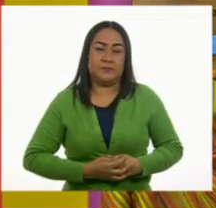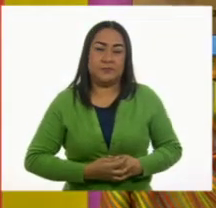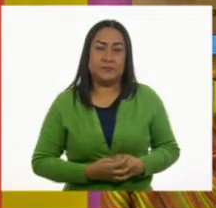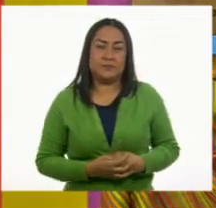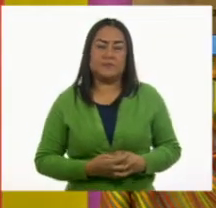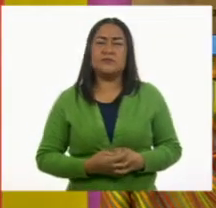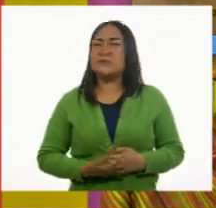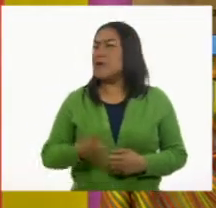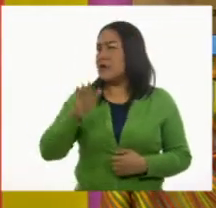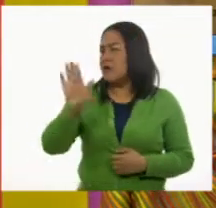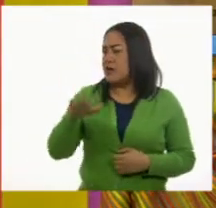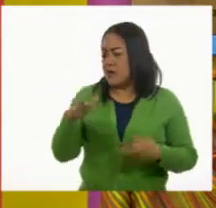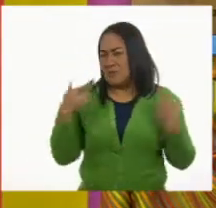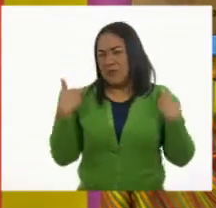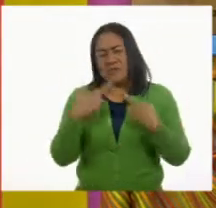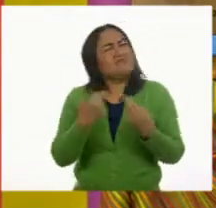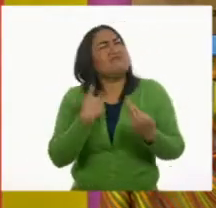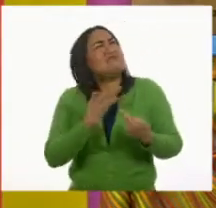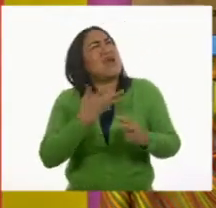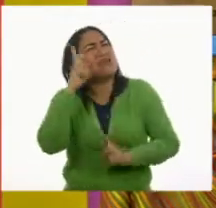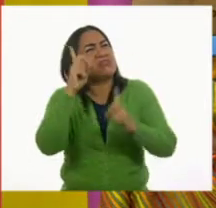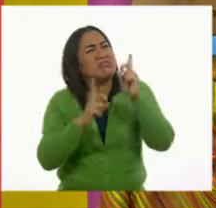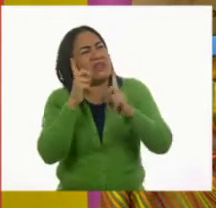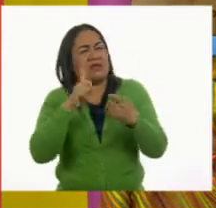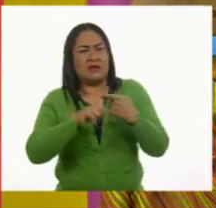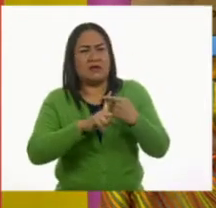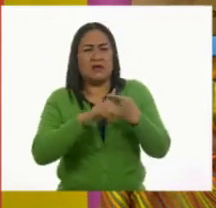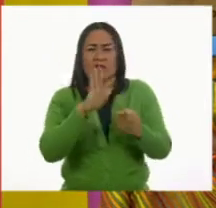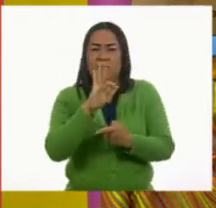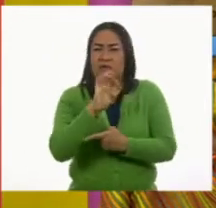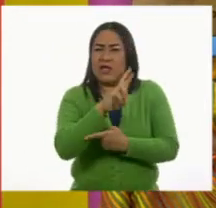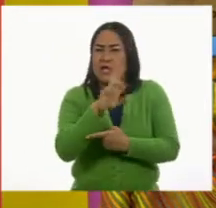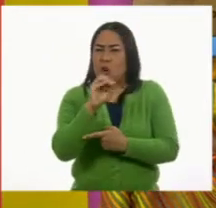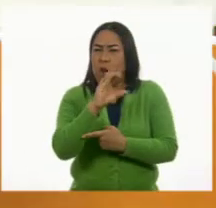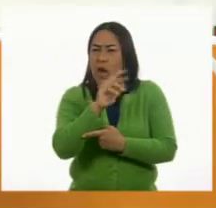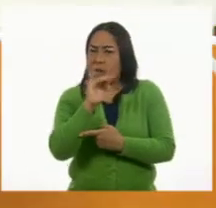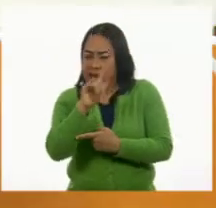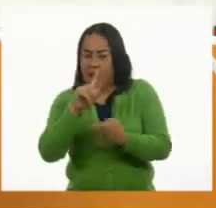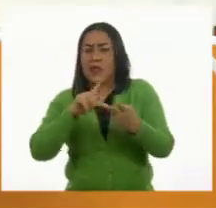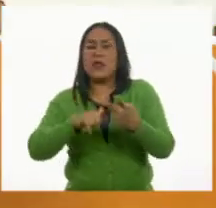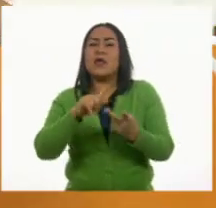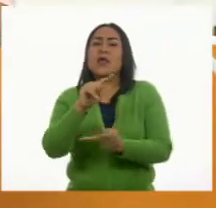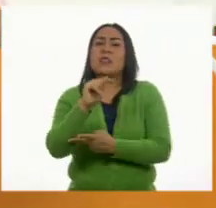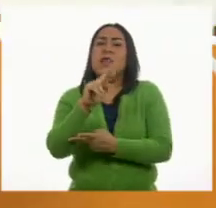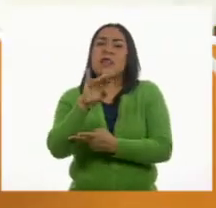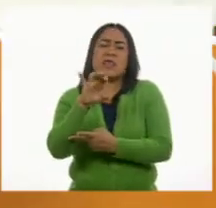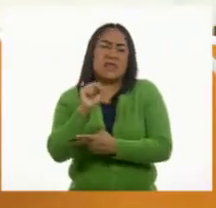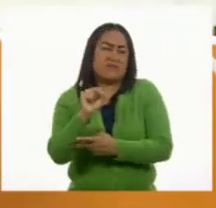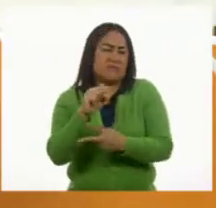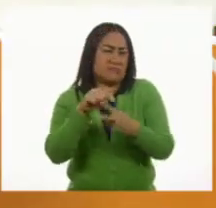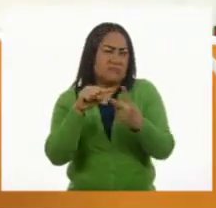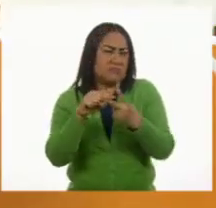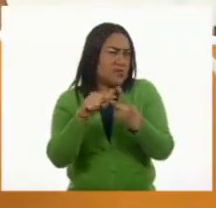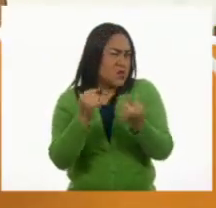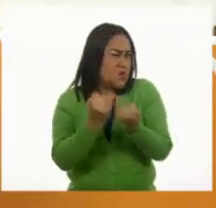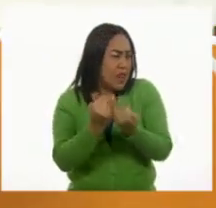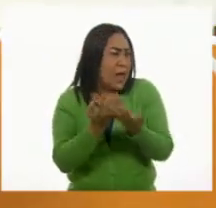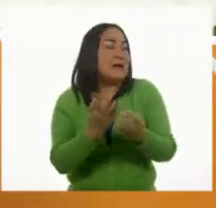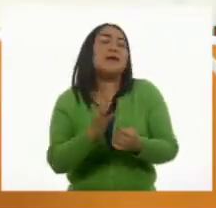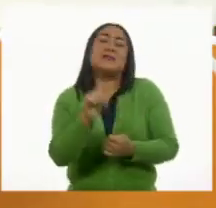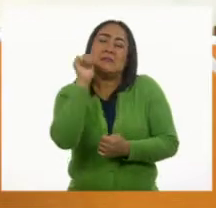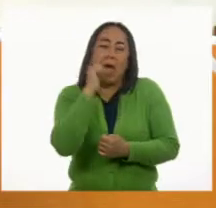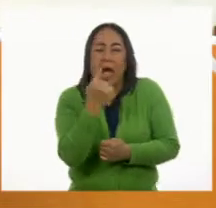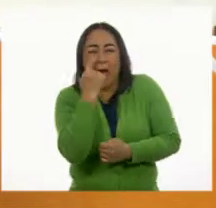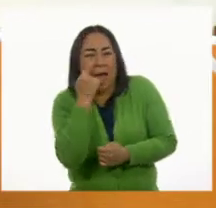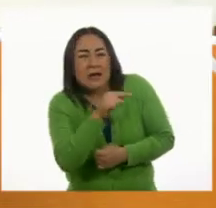Entonces, maestro, me surge una duda. ¿Ferrocarriles y trenes es lo mismo? Mira, comúnmente las personas le llaman tren,